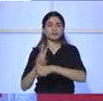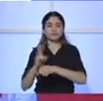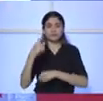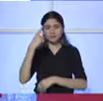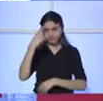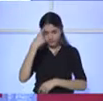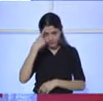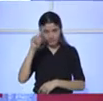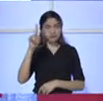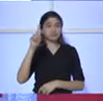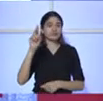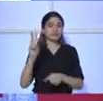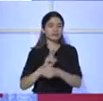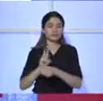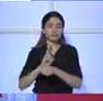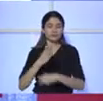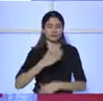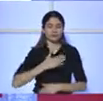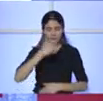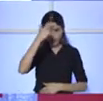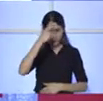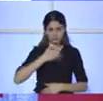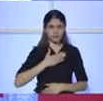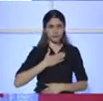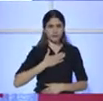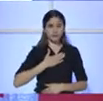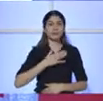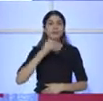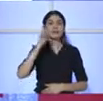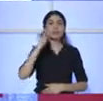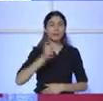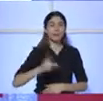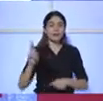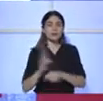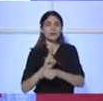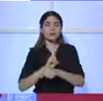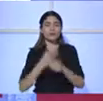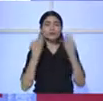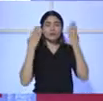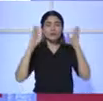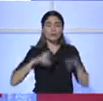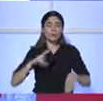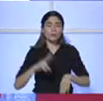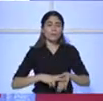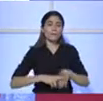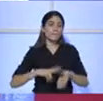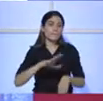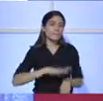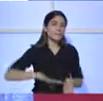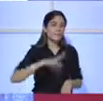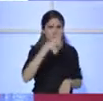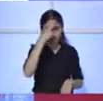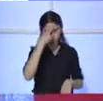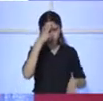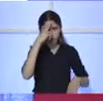República. Nosotros protegiendo los intereses patrimoniales de la República, realmente lo que hacemos es proteger los intereses de las personas, los